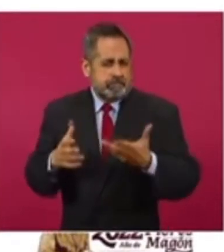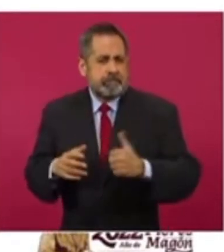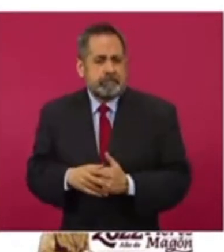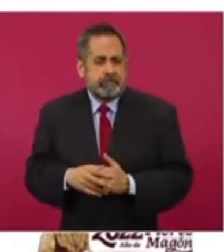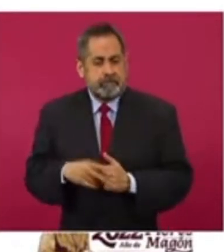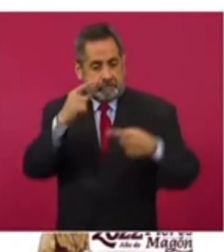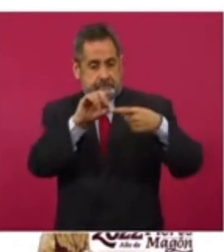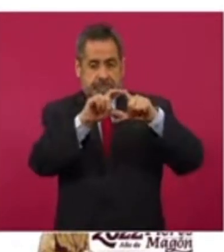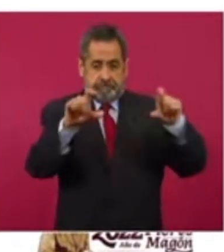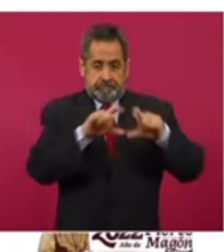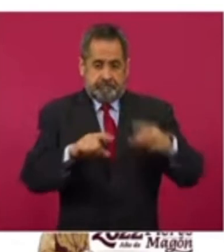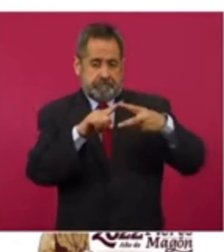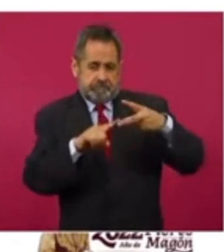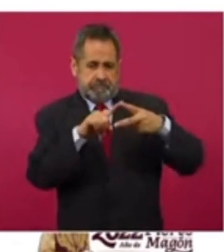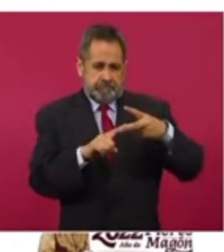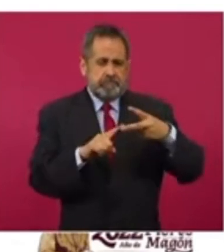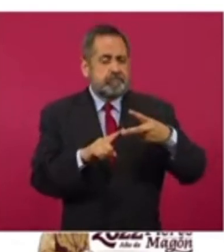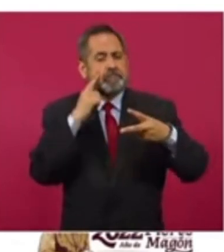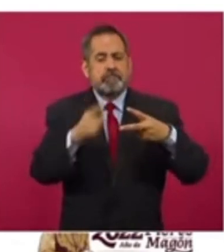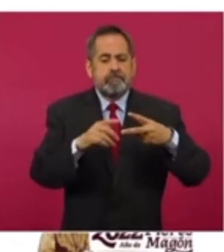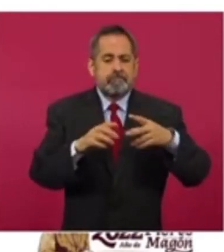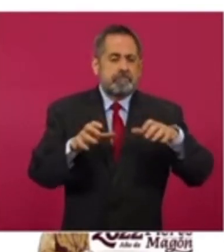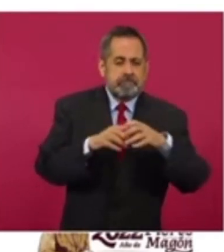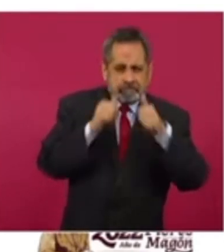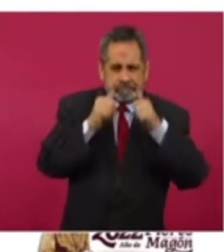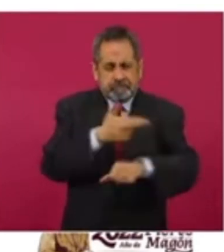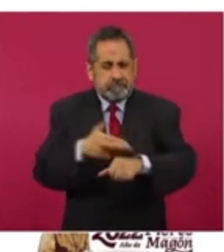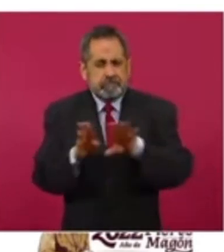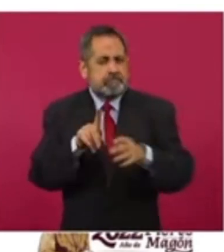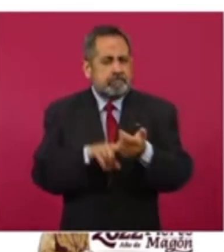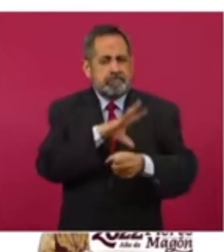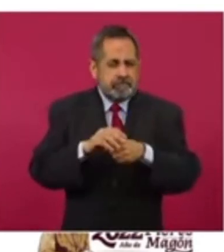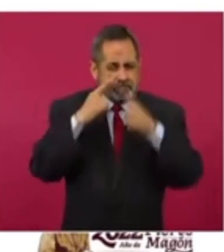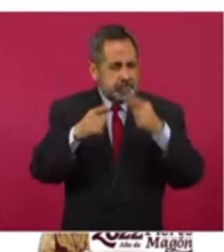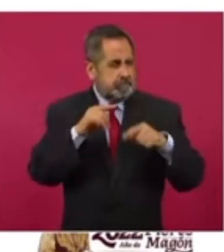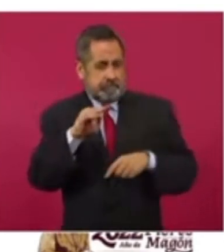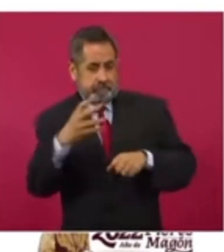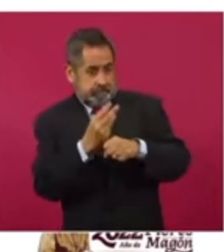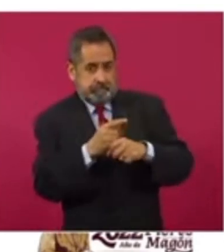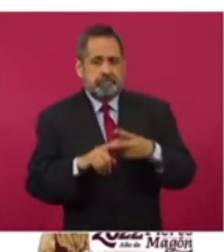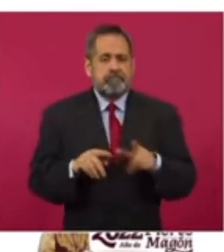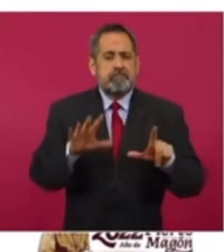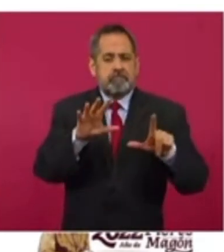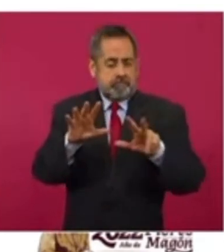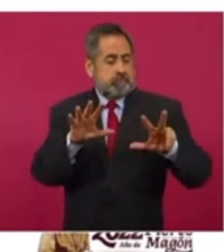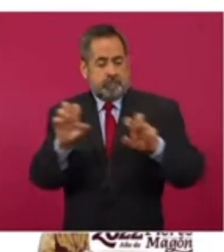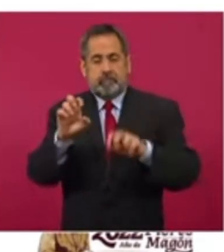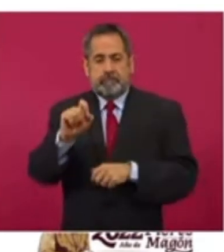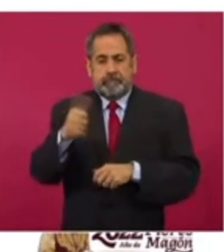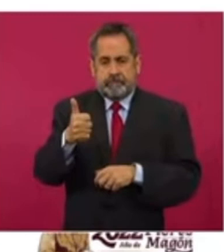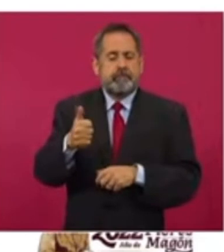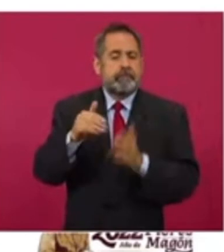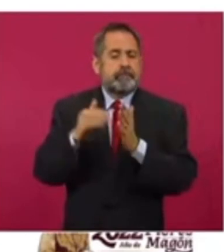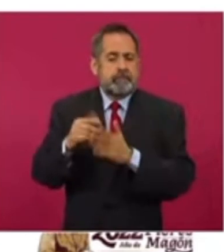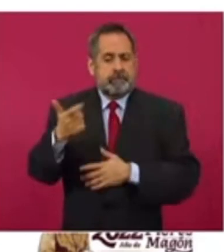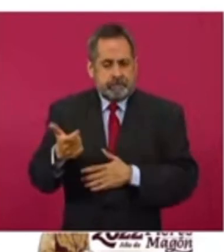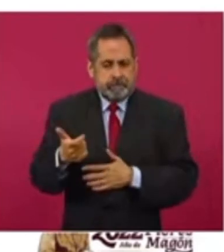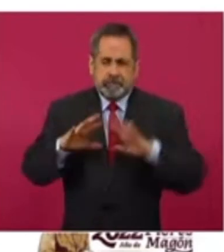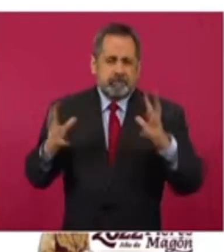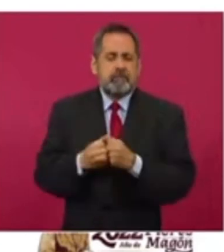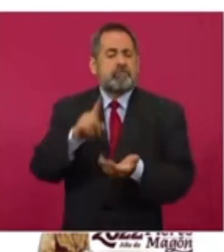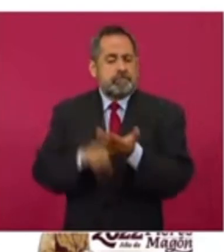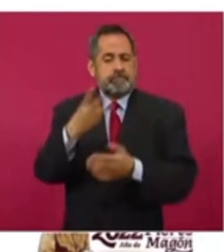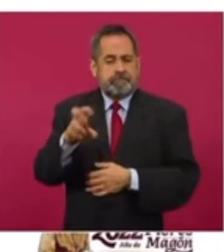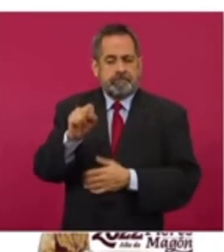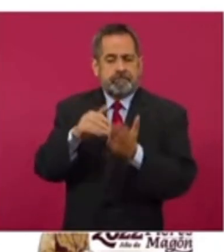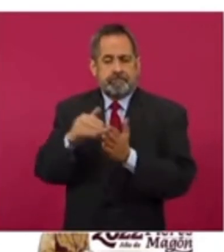Fondo para el Cumplimiento del Programa de Infraestructura Inmobiliaria y para la Atención Ciudadana y Mejoramiento de Módulos del Instituto Nacional Electoral cuenta con 826 millones de pesos al 30 de septiembre, dando un